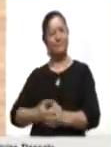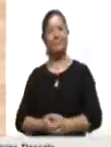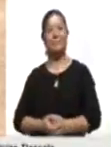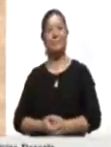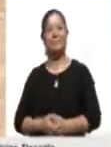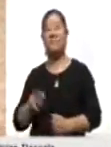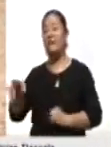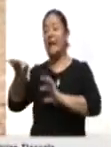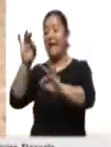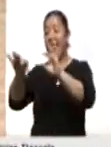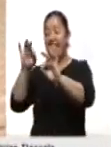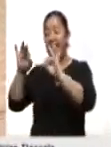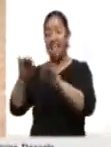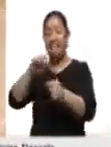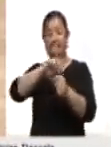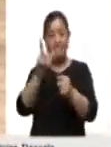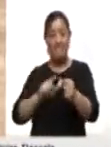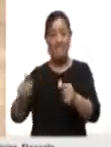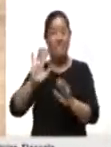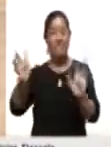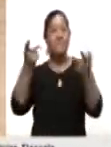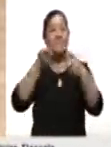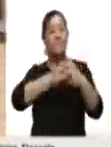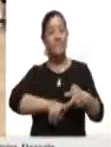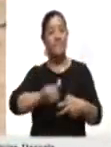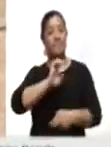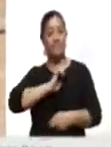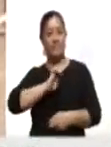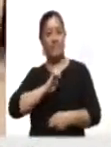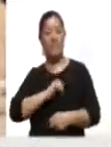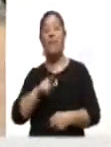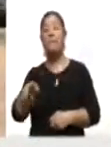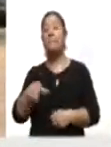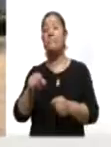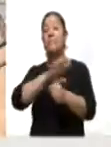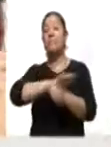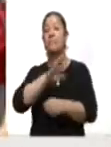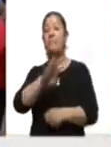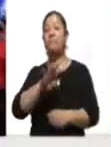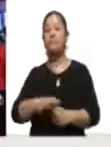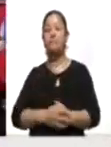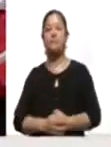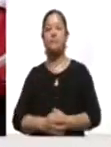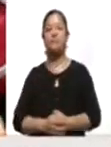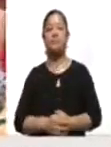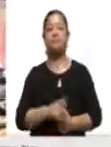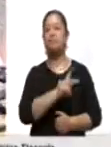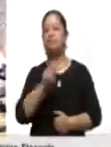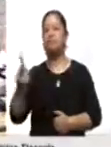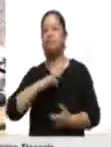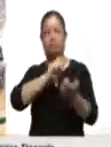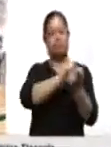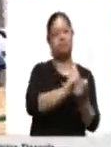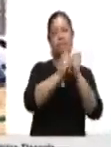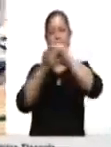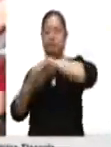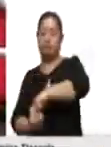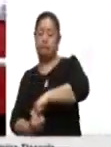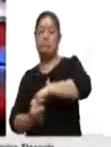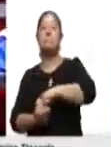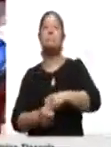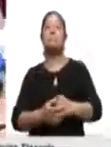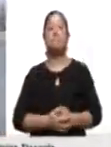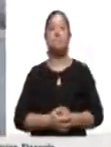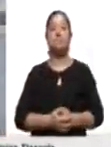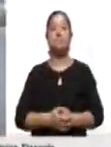Preseleccionadas nacionales en la Cruz han iniciado entrenamientos. Debido a la pandemia por COVID-19, estos han sufrido modificaciones en el número de ellos,